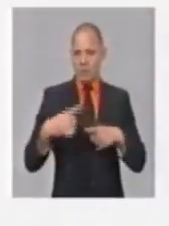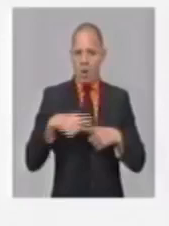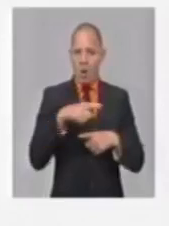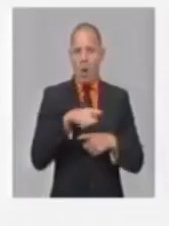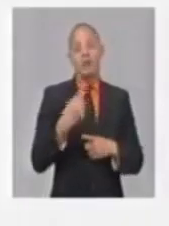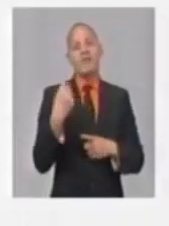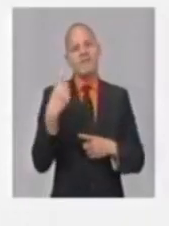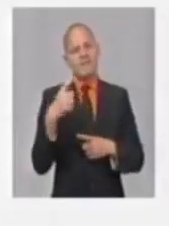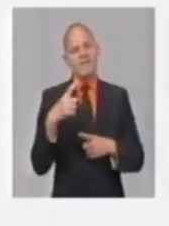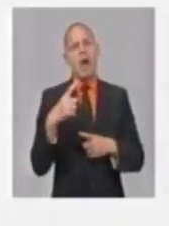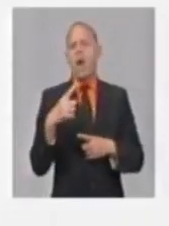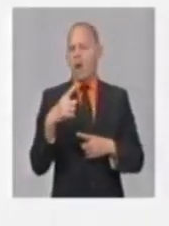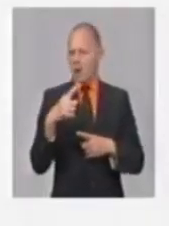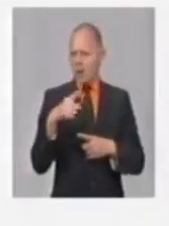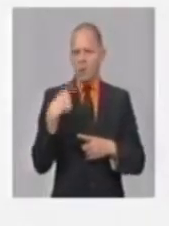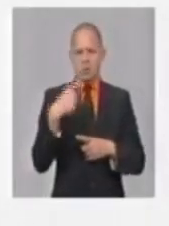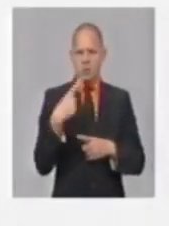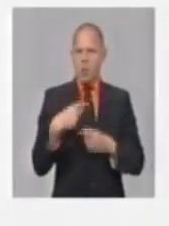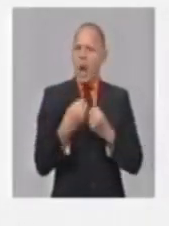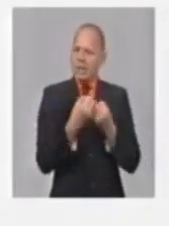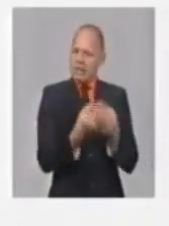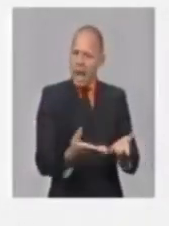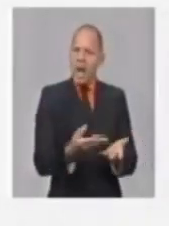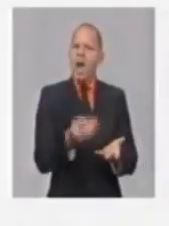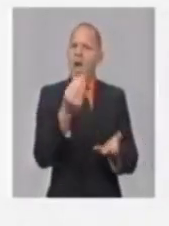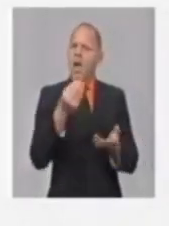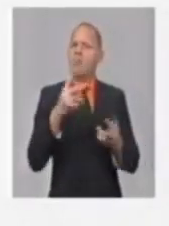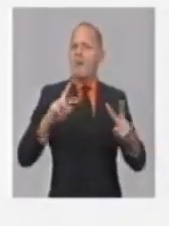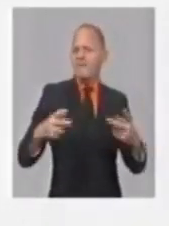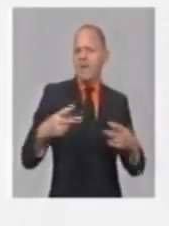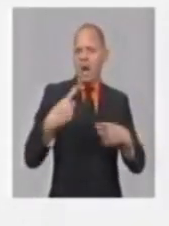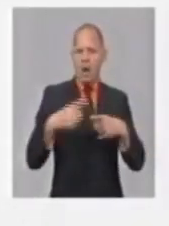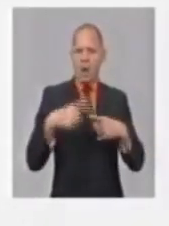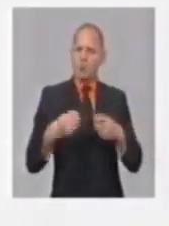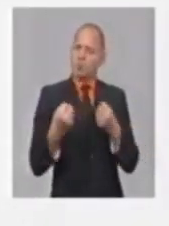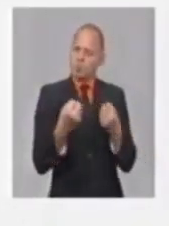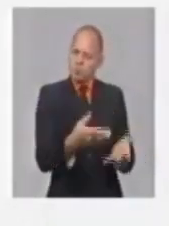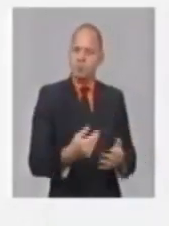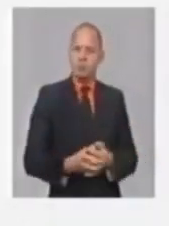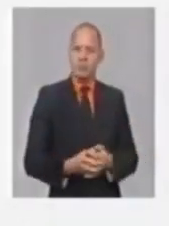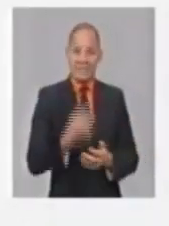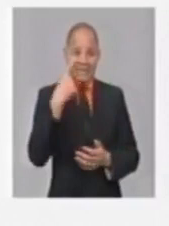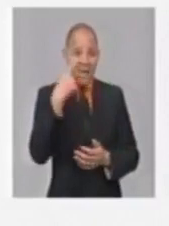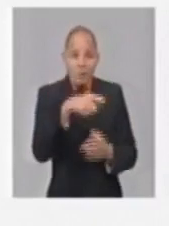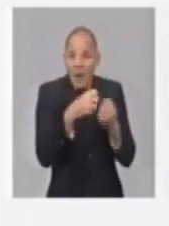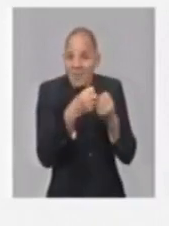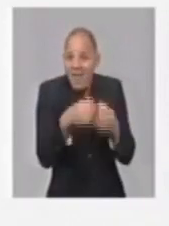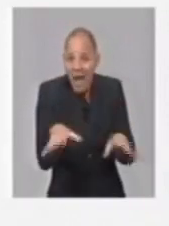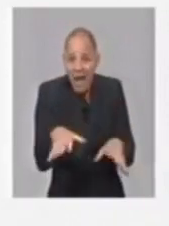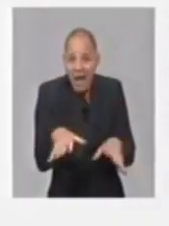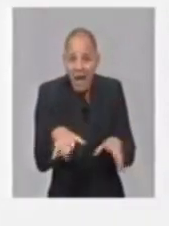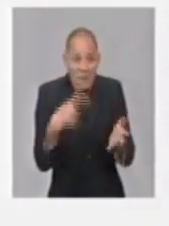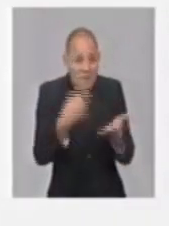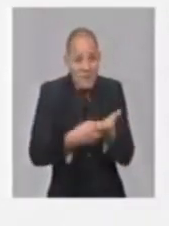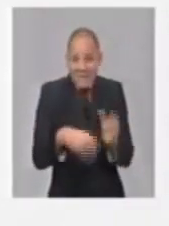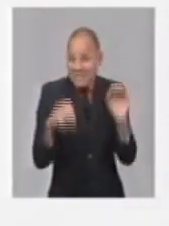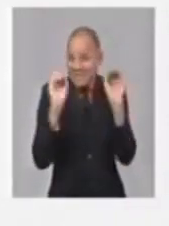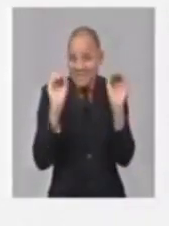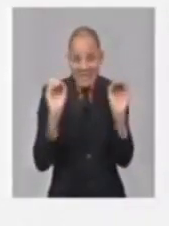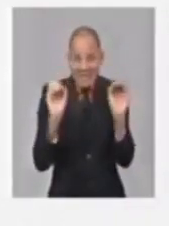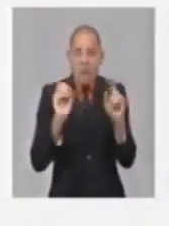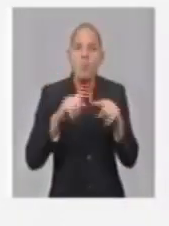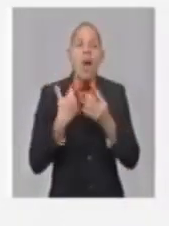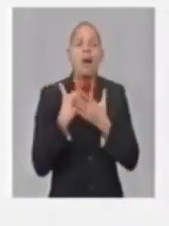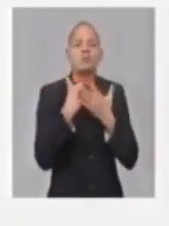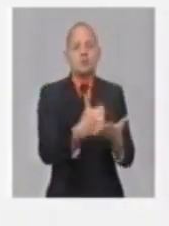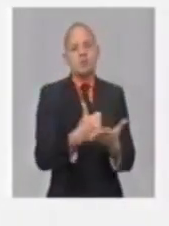un grupo de productos de forma gratuita. Este ni tan siquiera se cobra, porque es para lograr que los niños rebasen ese